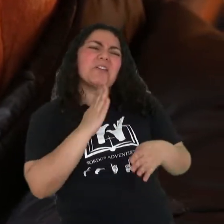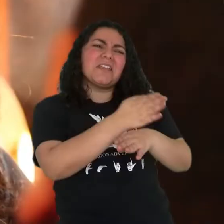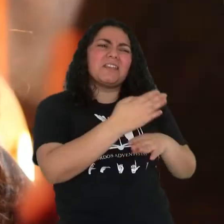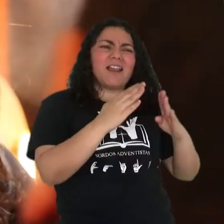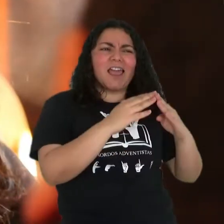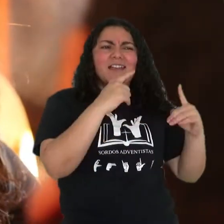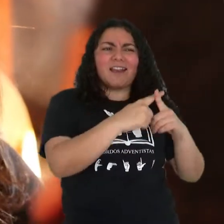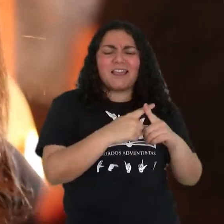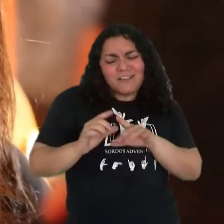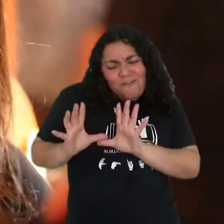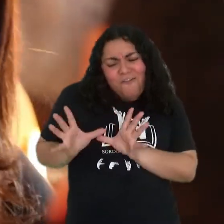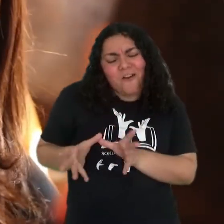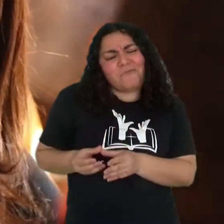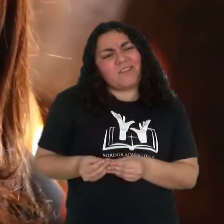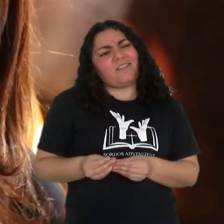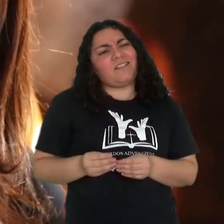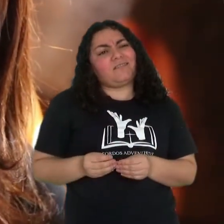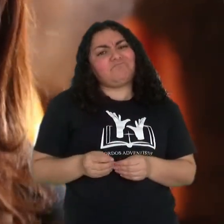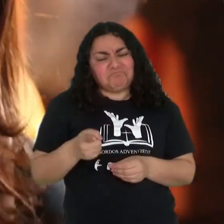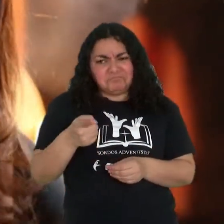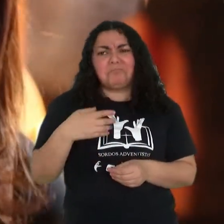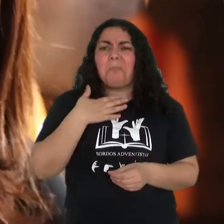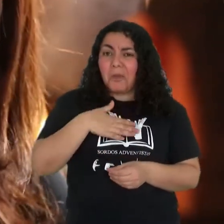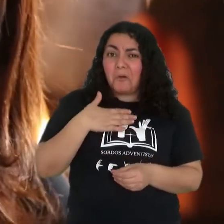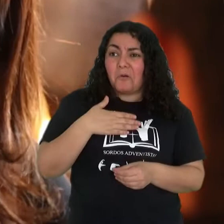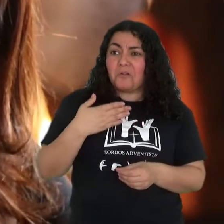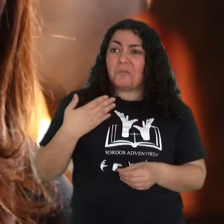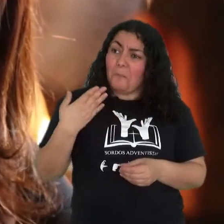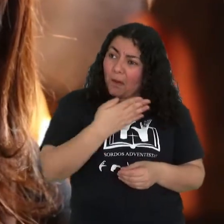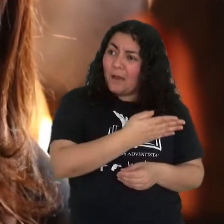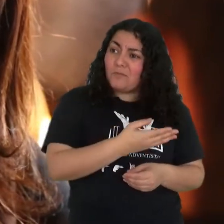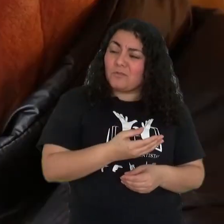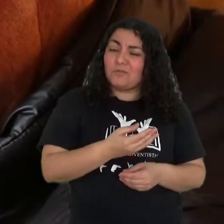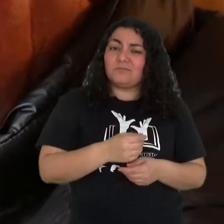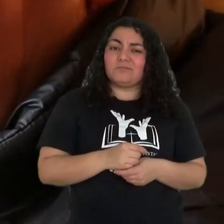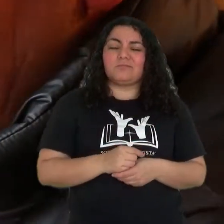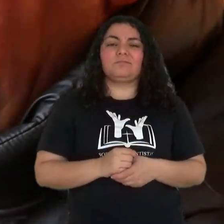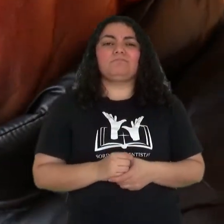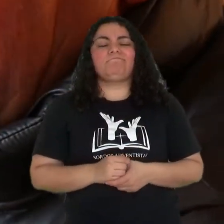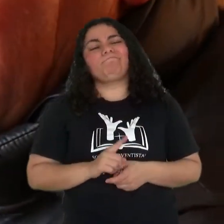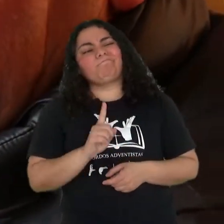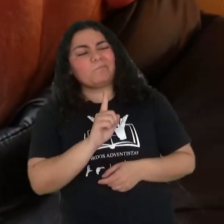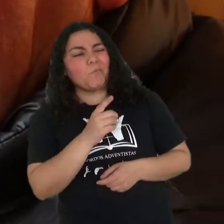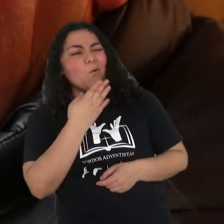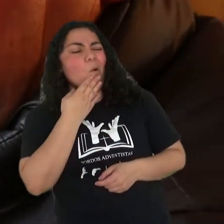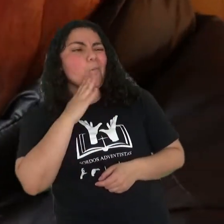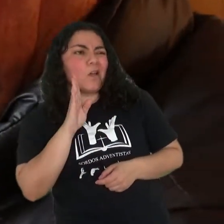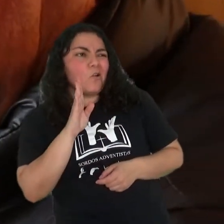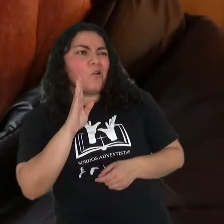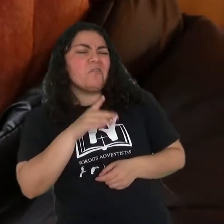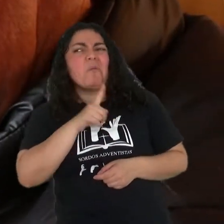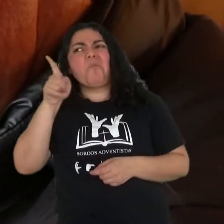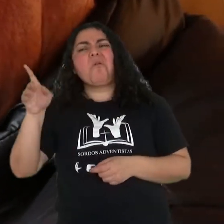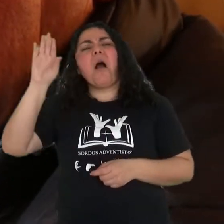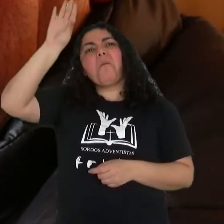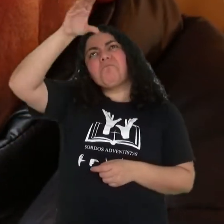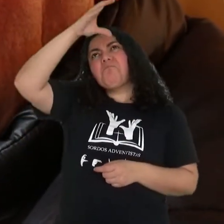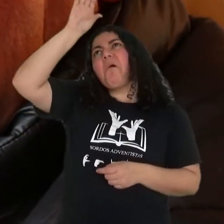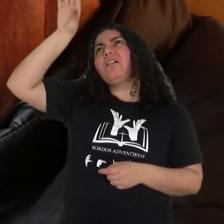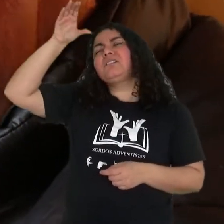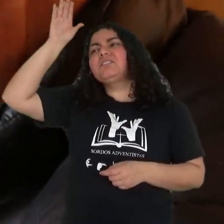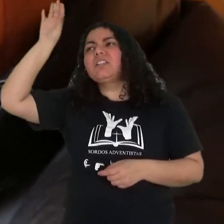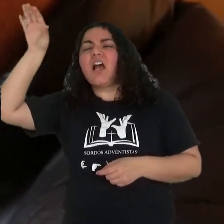niños a escuchar la Palabra de Dios? ¿Te parece una buena idea? En vez de ir a la iglesia, podríamos ir a